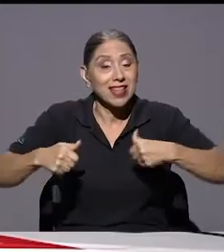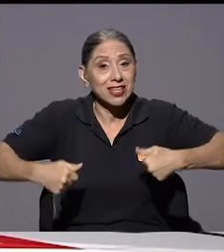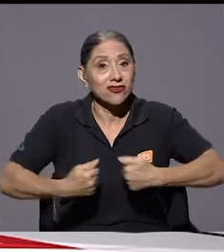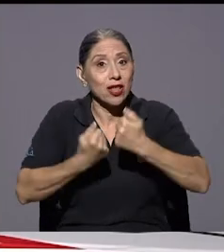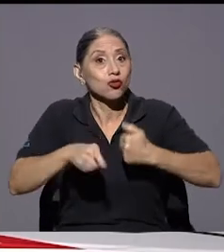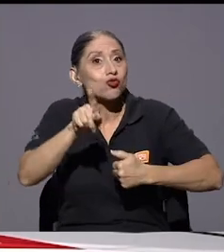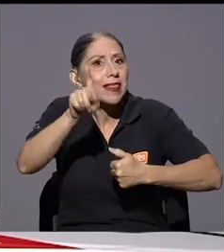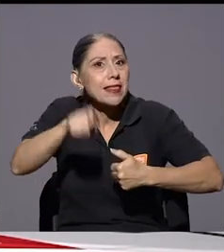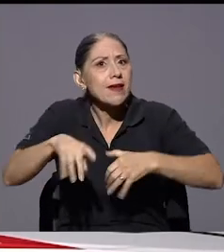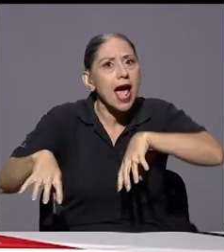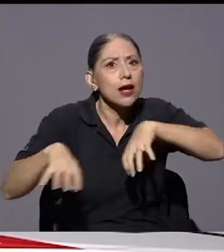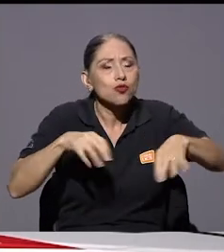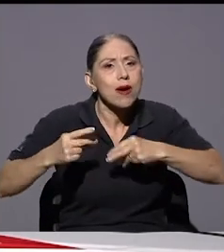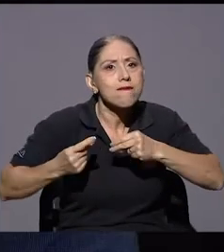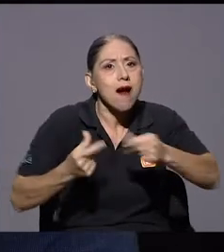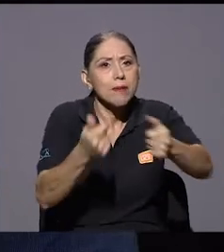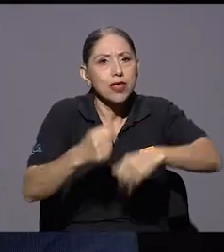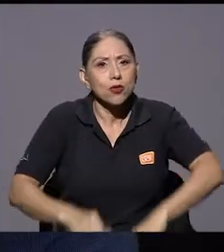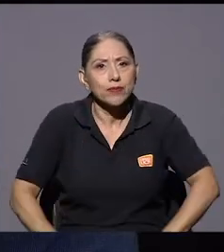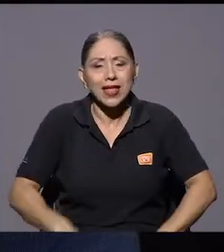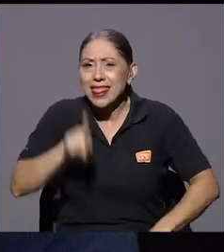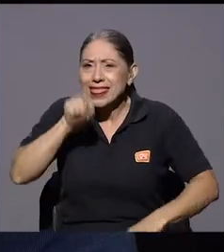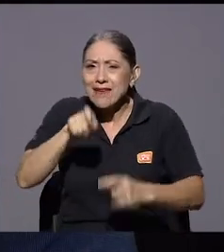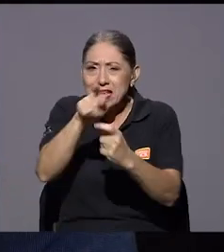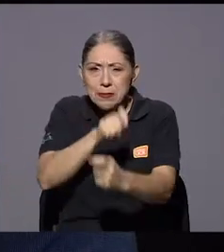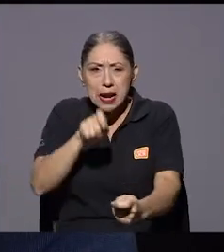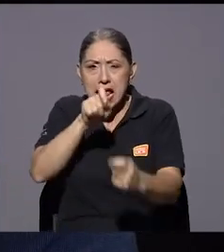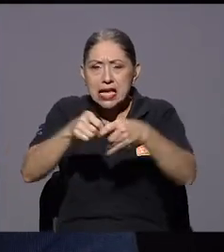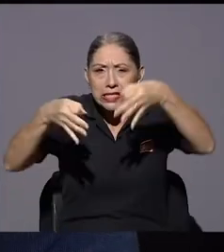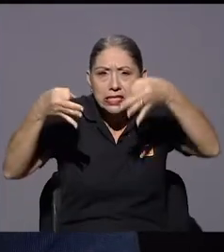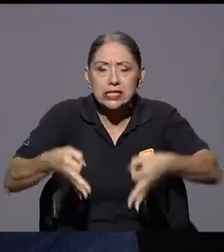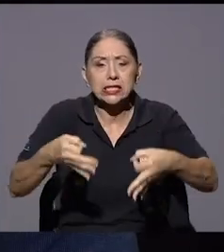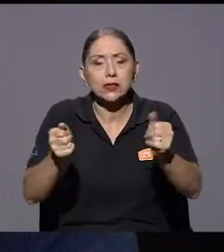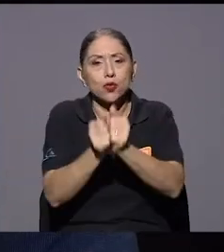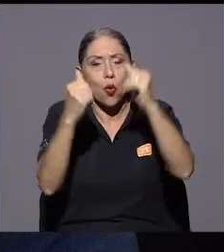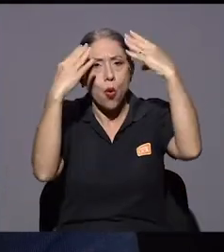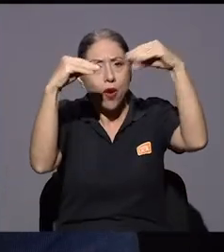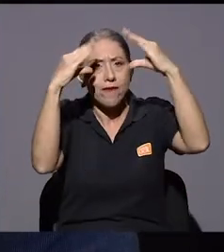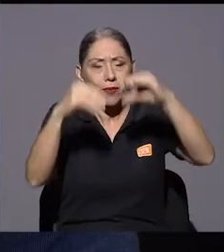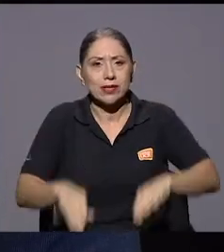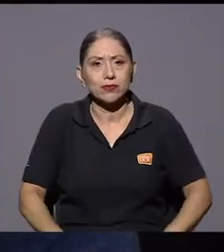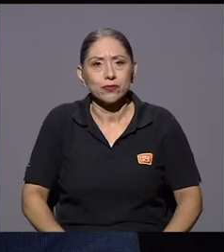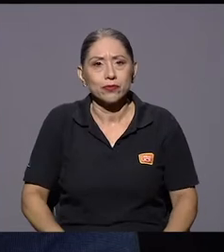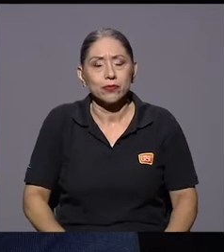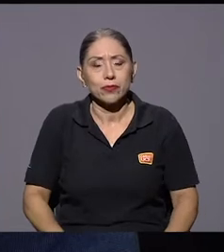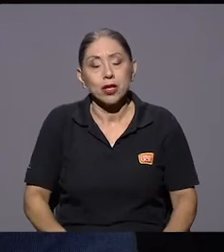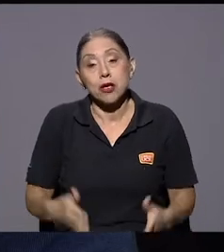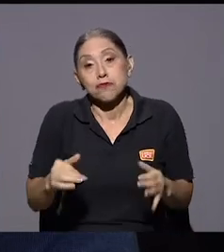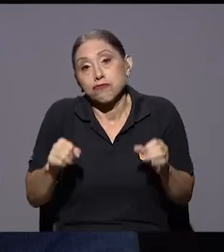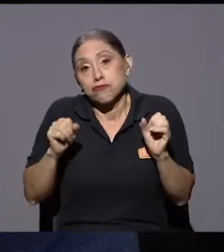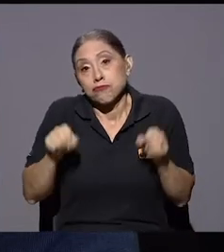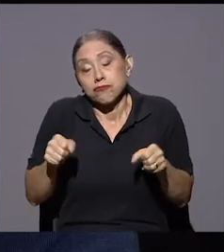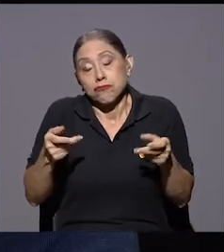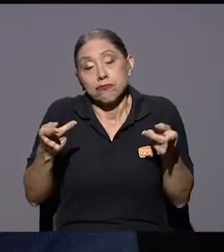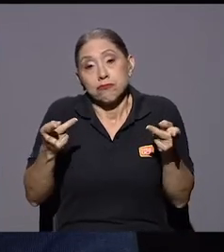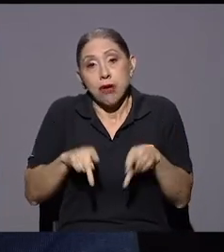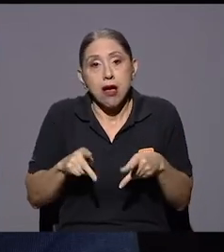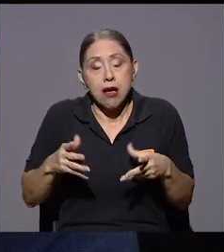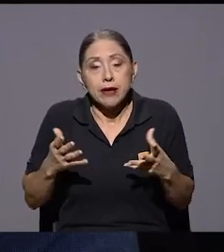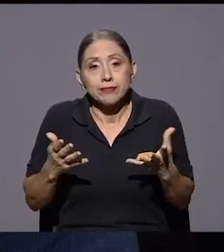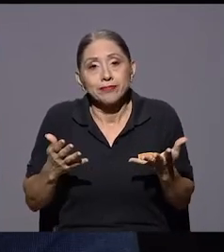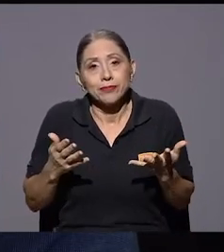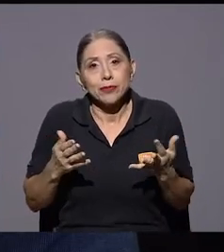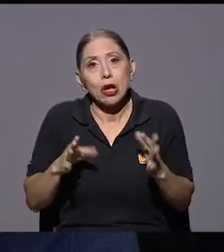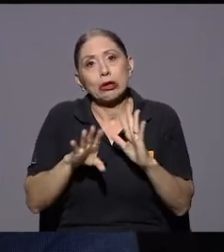la desinformación te obliga a actuar rápido que tenés que ser muy preciso o sea básicamente no es que no pueda pasar pero bueno